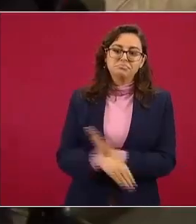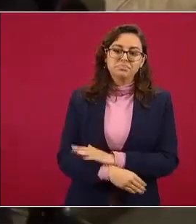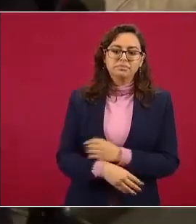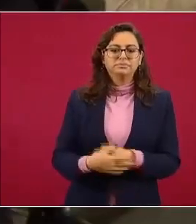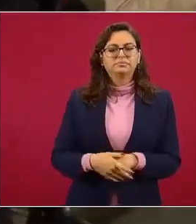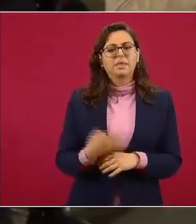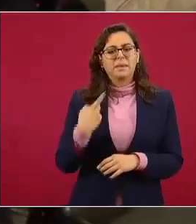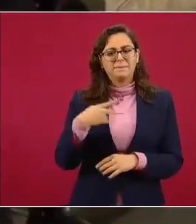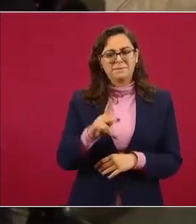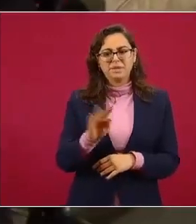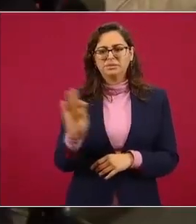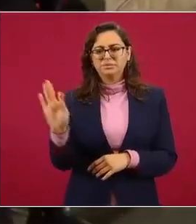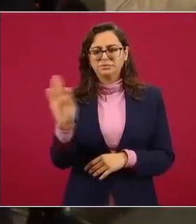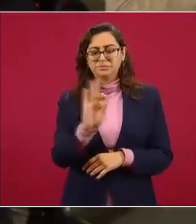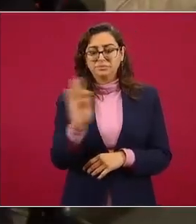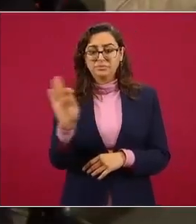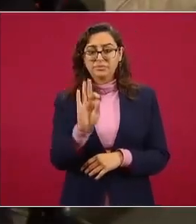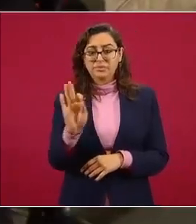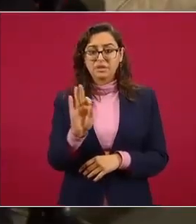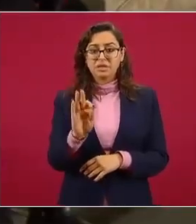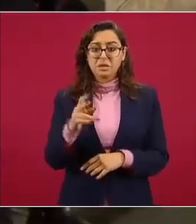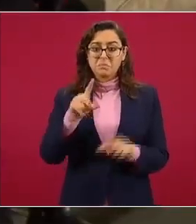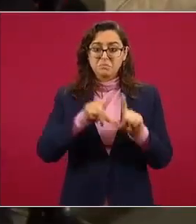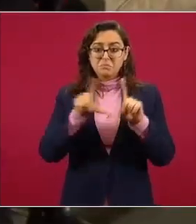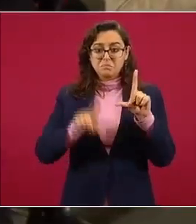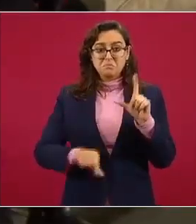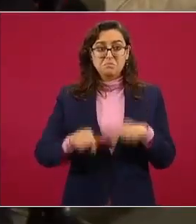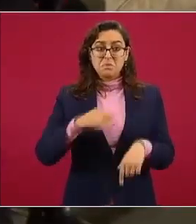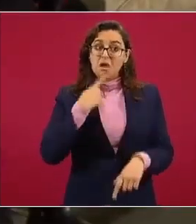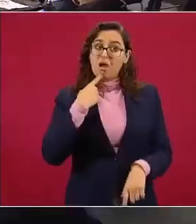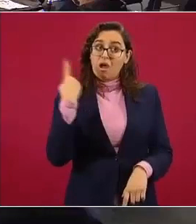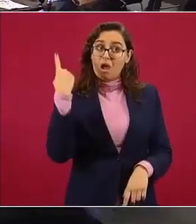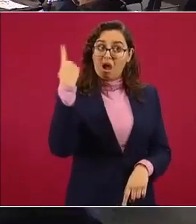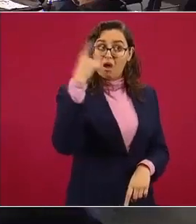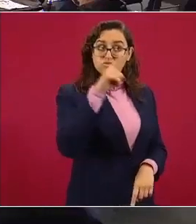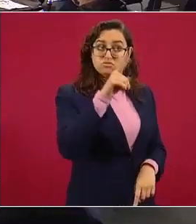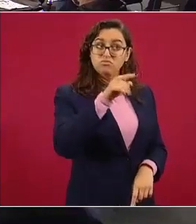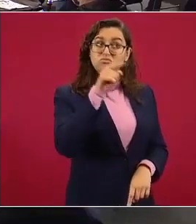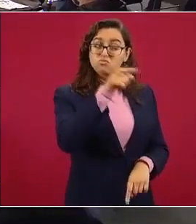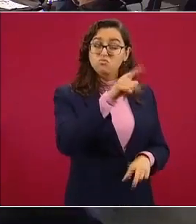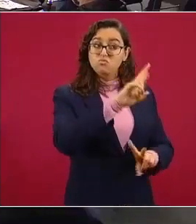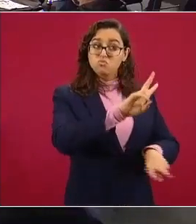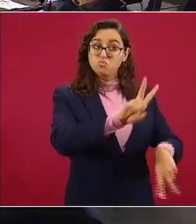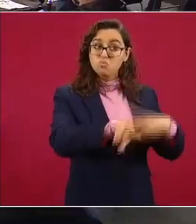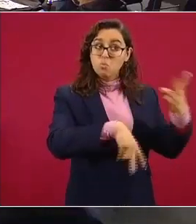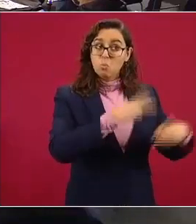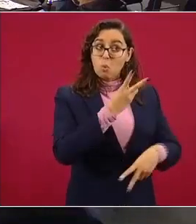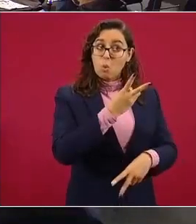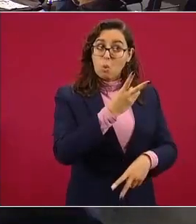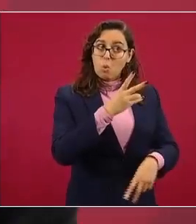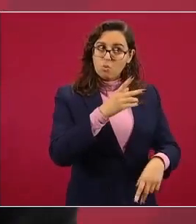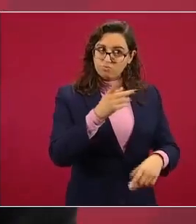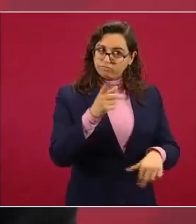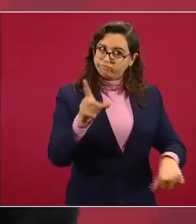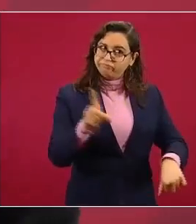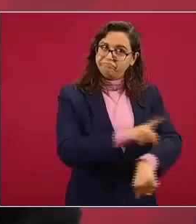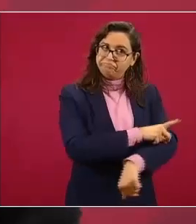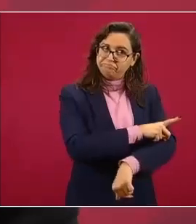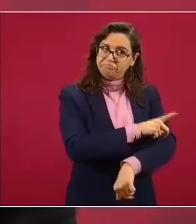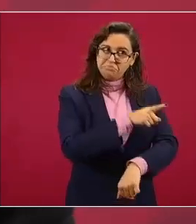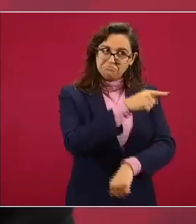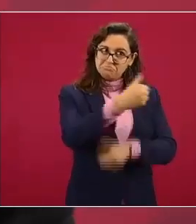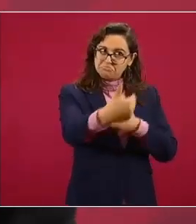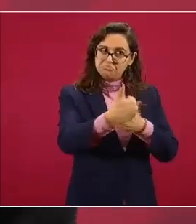permitir la operación de agencias como la de no yo no le externe al fiscal general